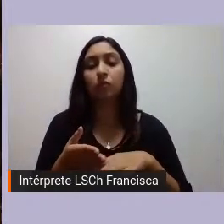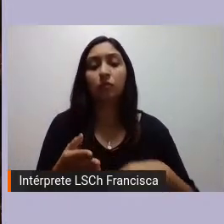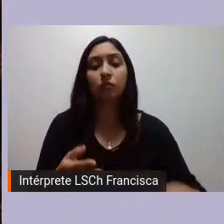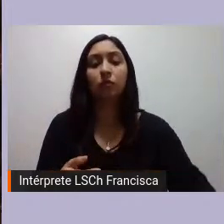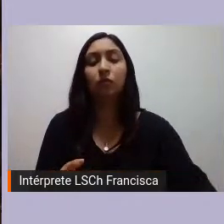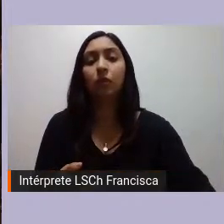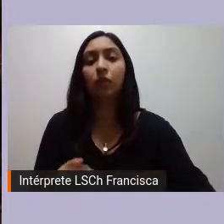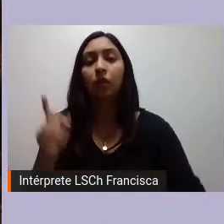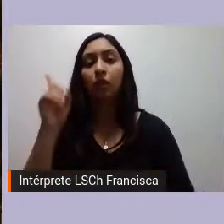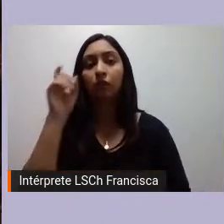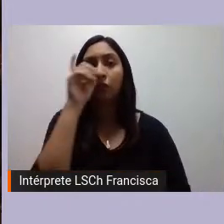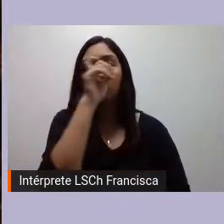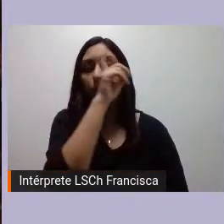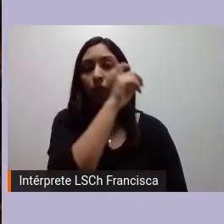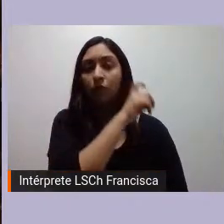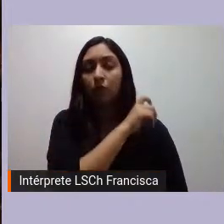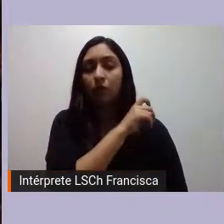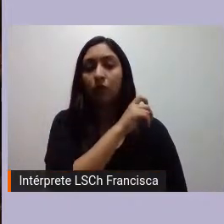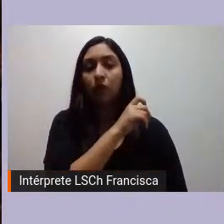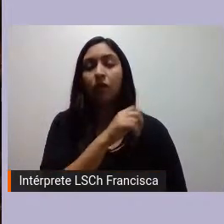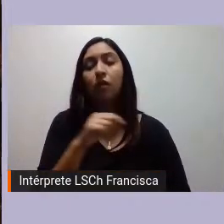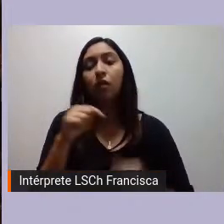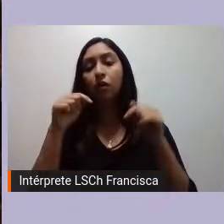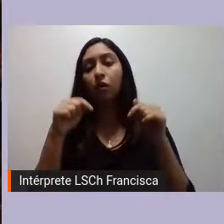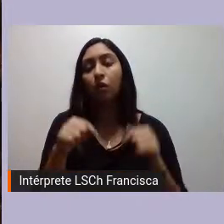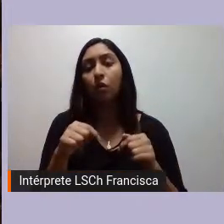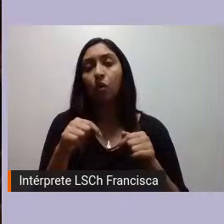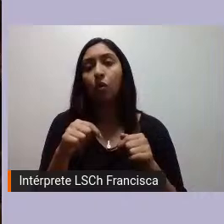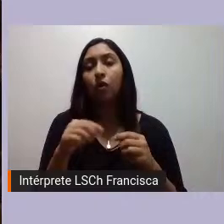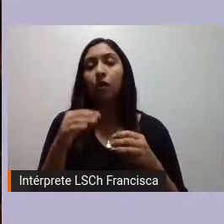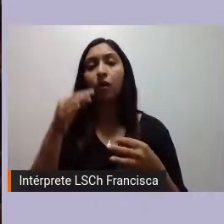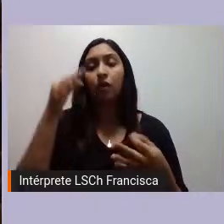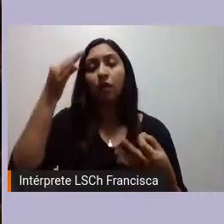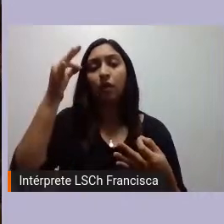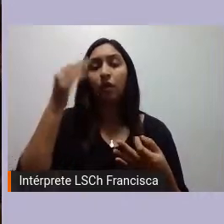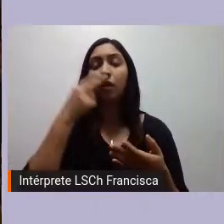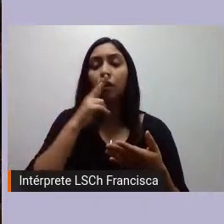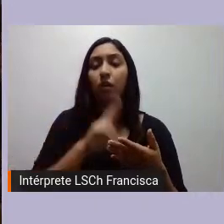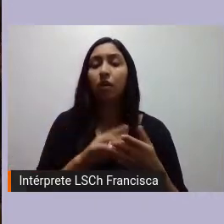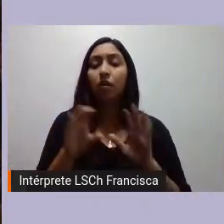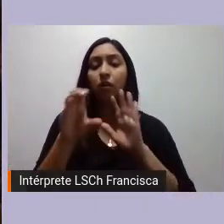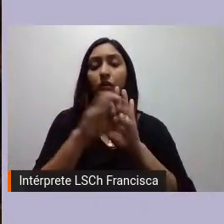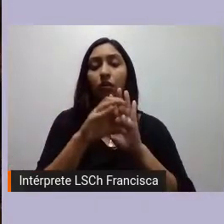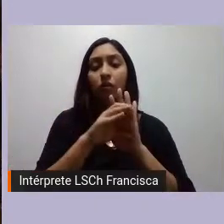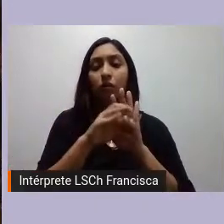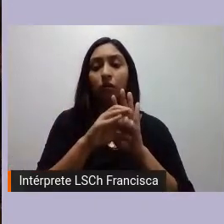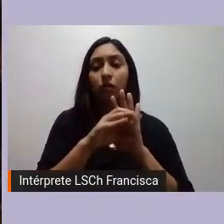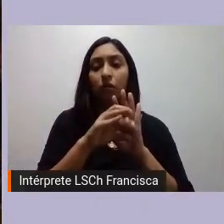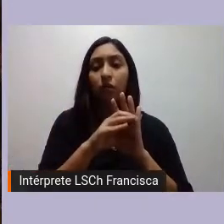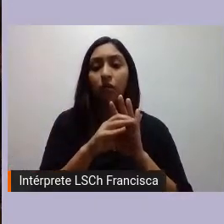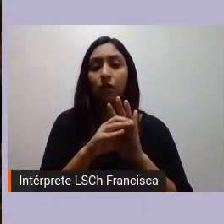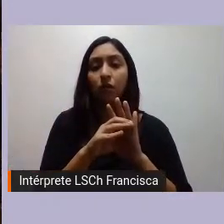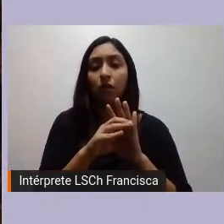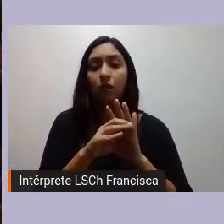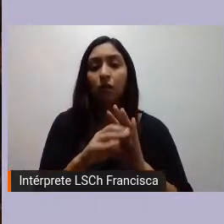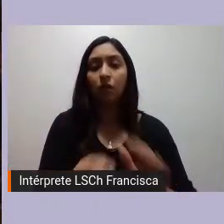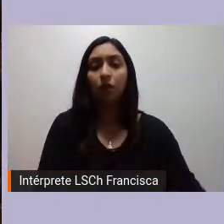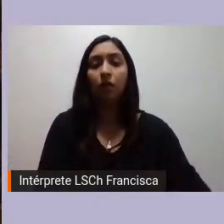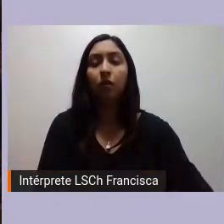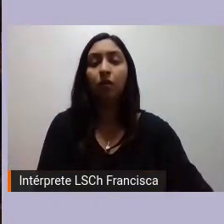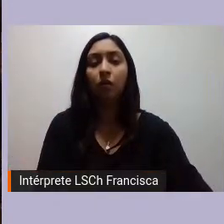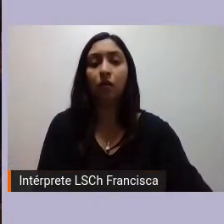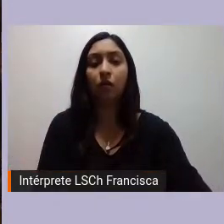dificultades está hoy día en esta carta y en esta constitución que ha sido armonizado hoy día por distintos integrantes de los pueblos